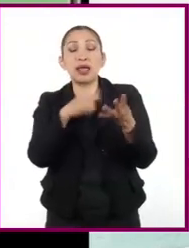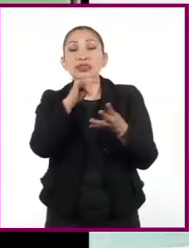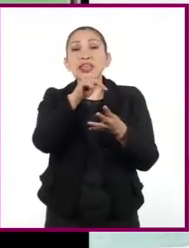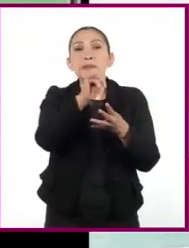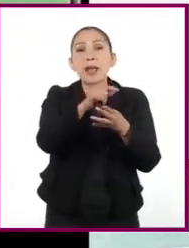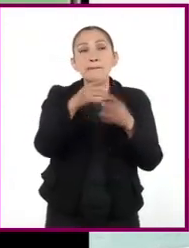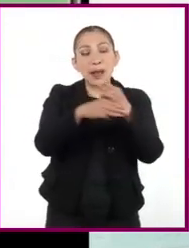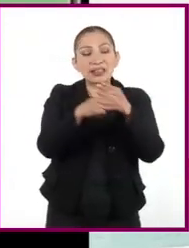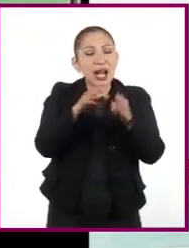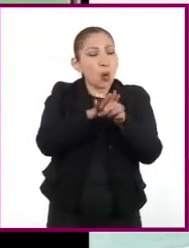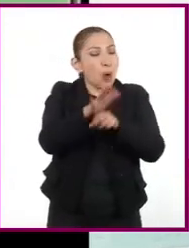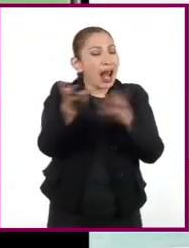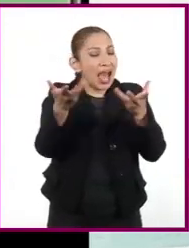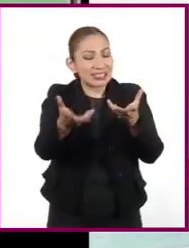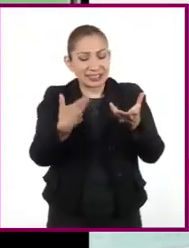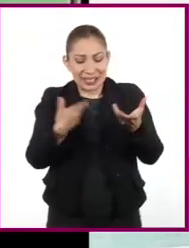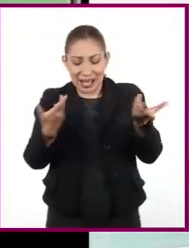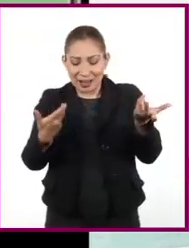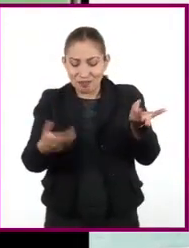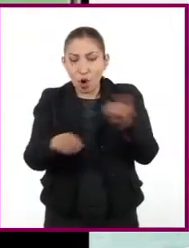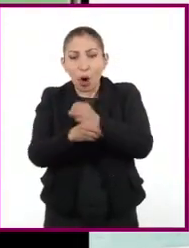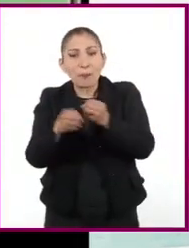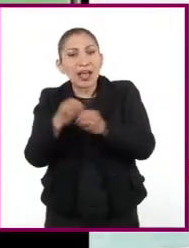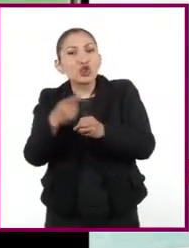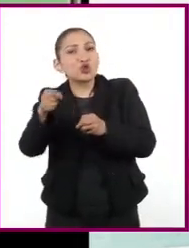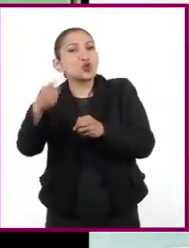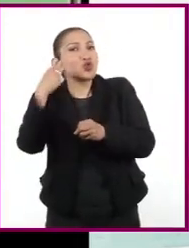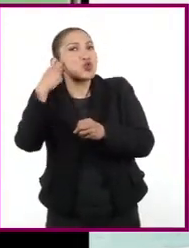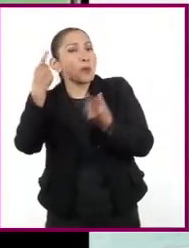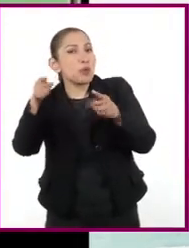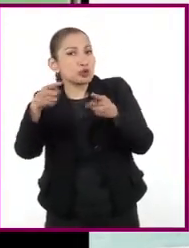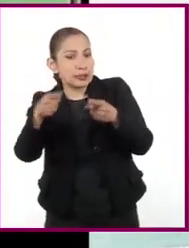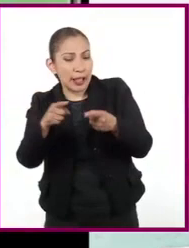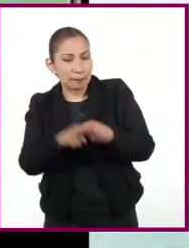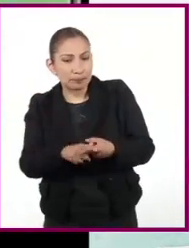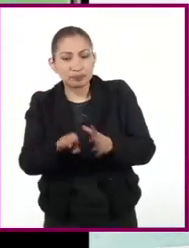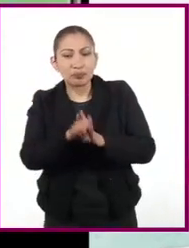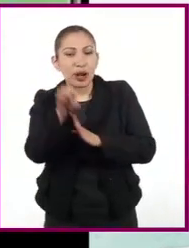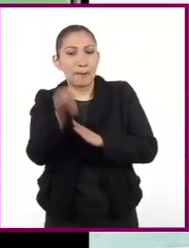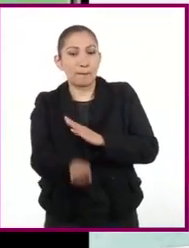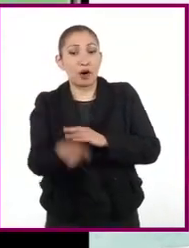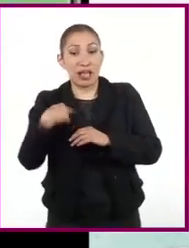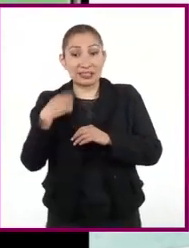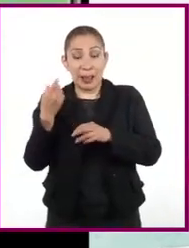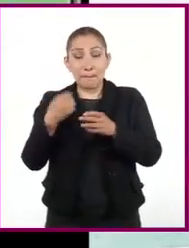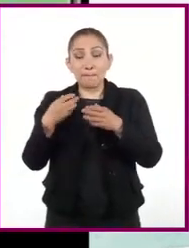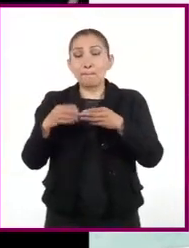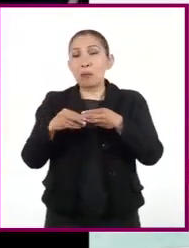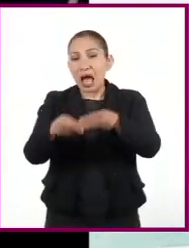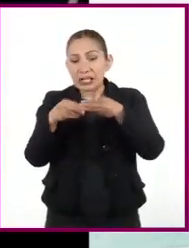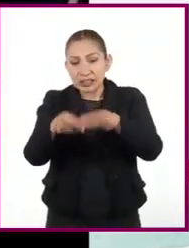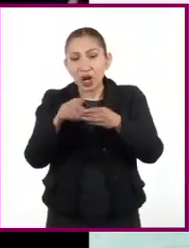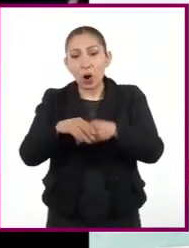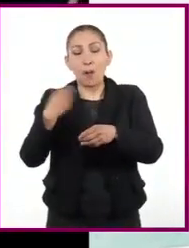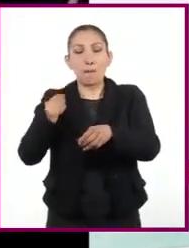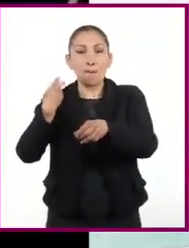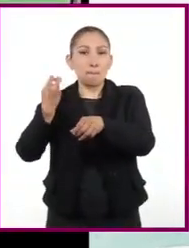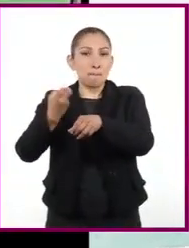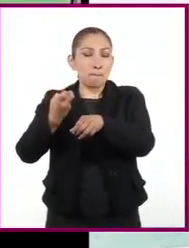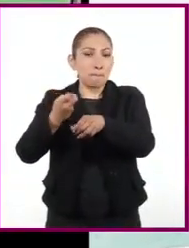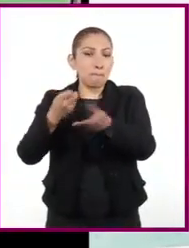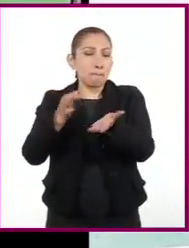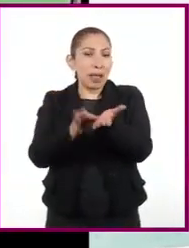el material con que está hecho el instrumento o el objeto con el que vamos a hacer música. En este caso, esto es de plástico, esto es de metal,